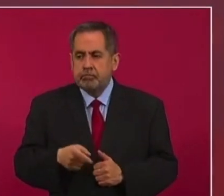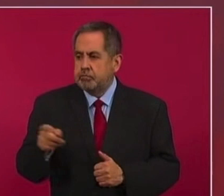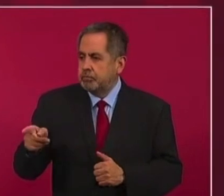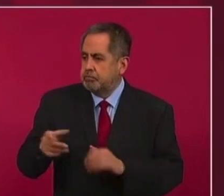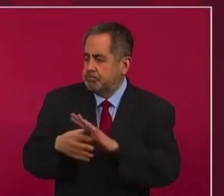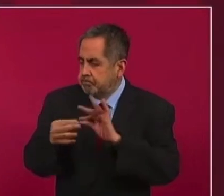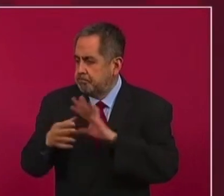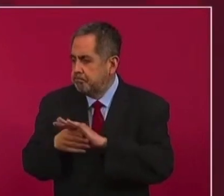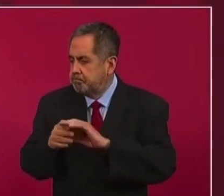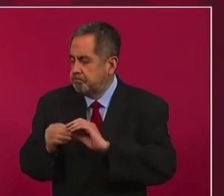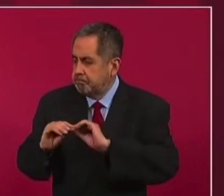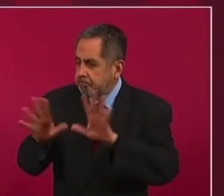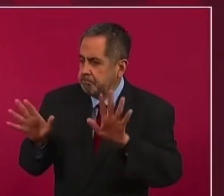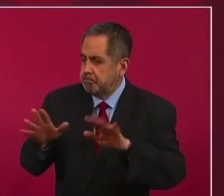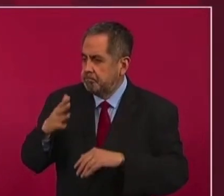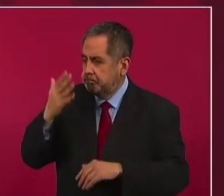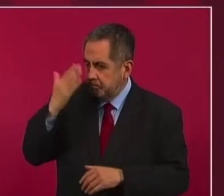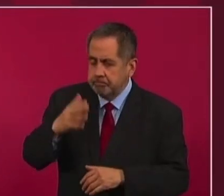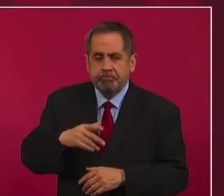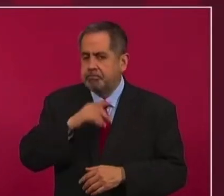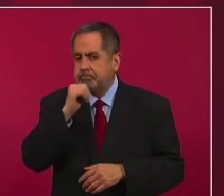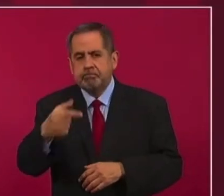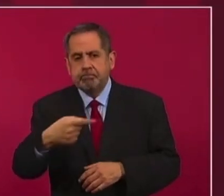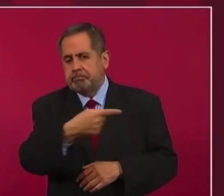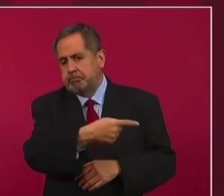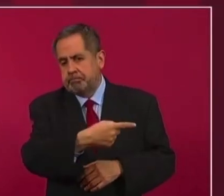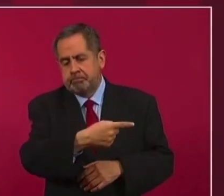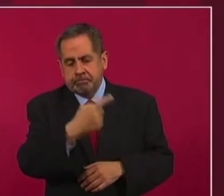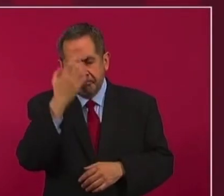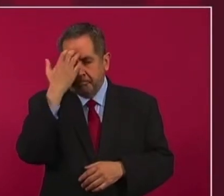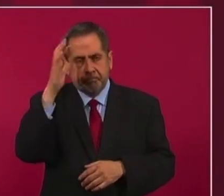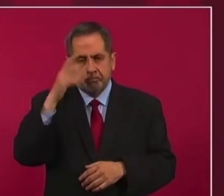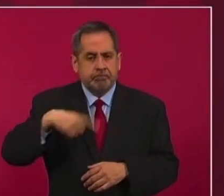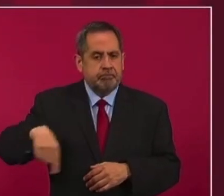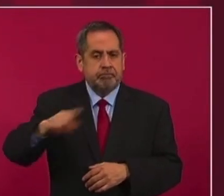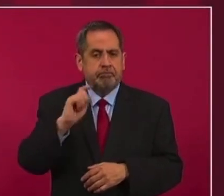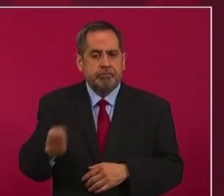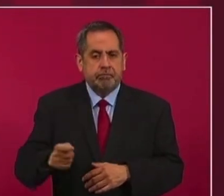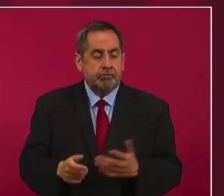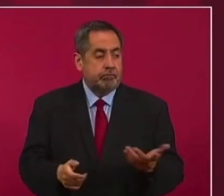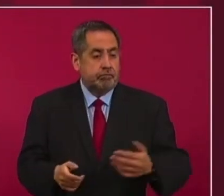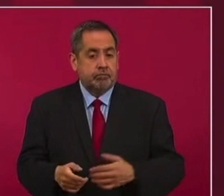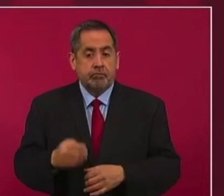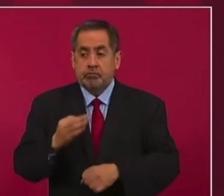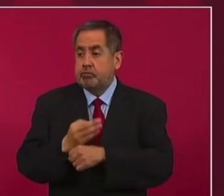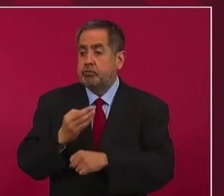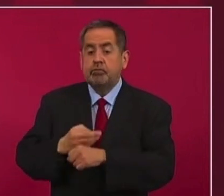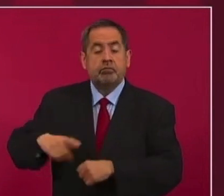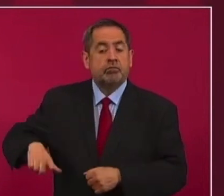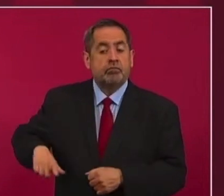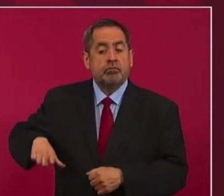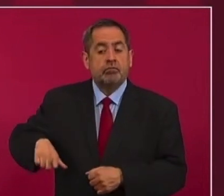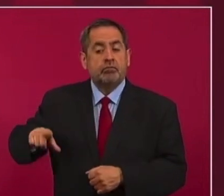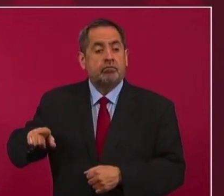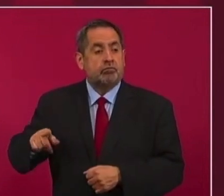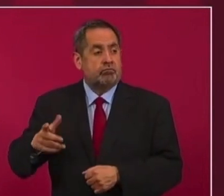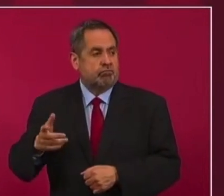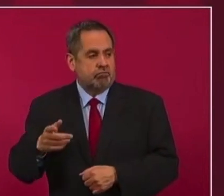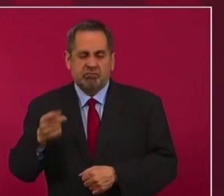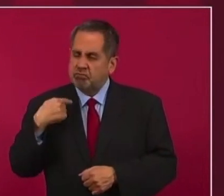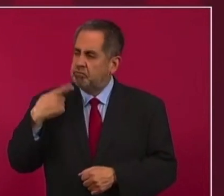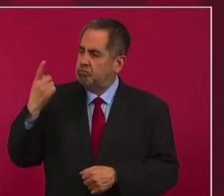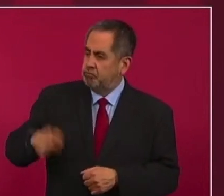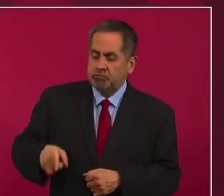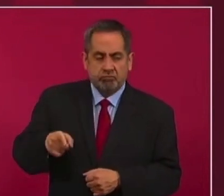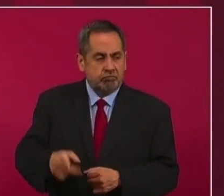informado de esta situación, porque no hay crímenes de Estado y